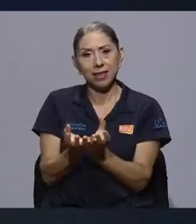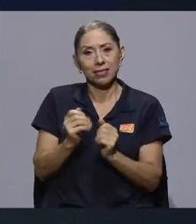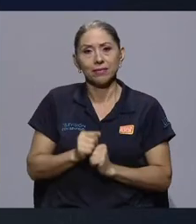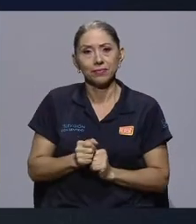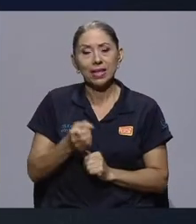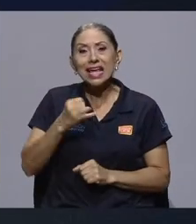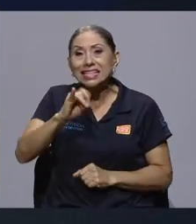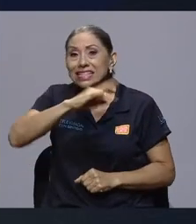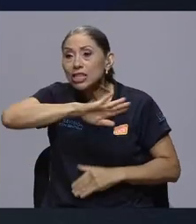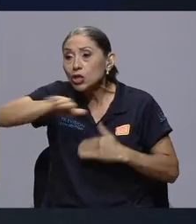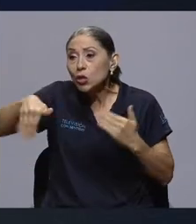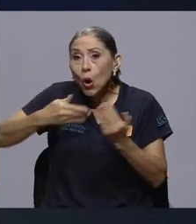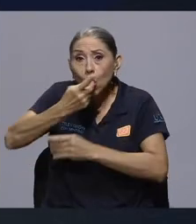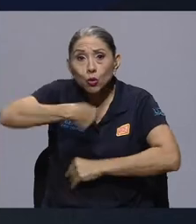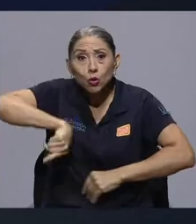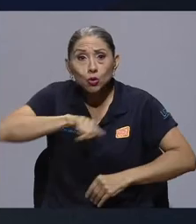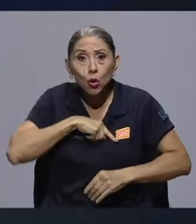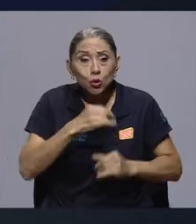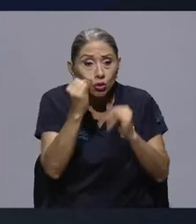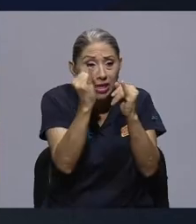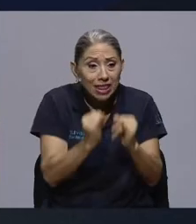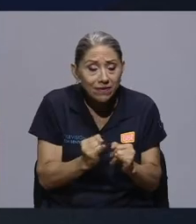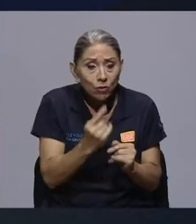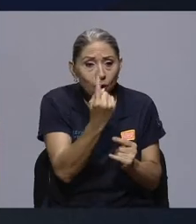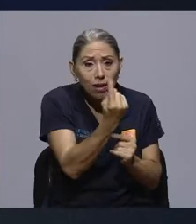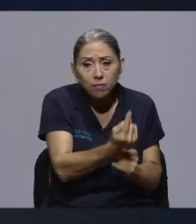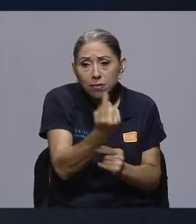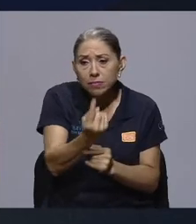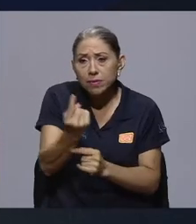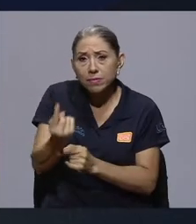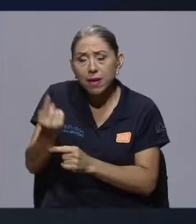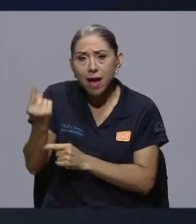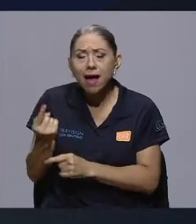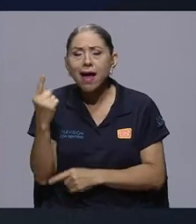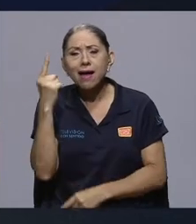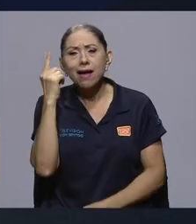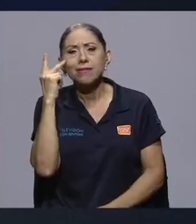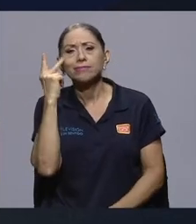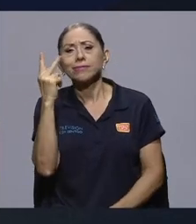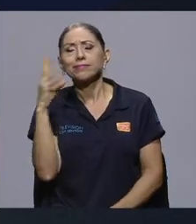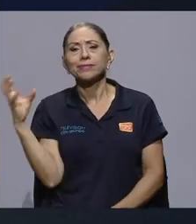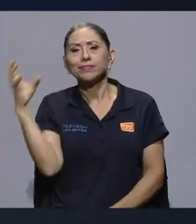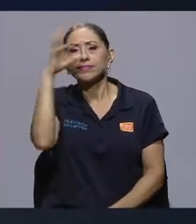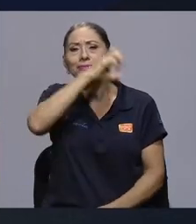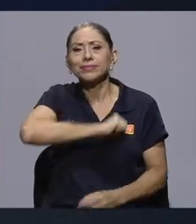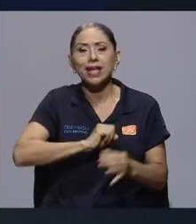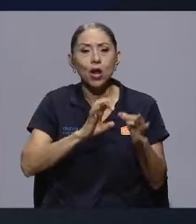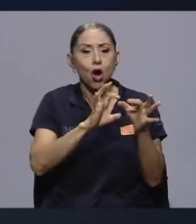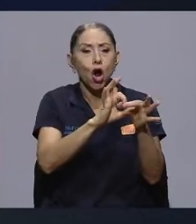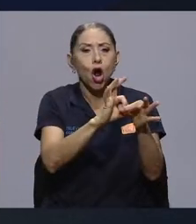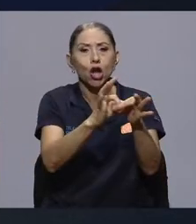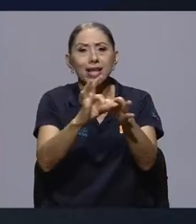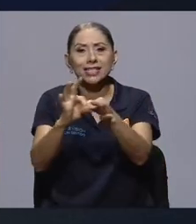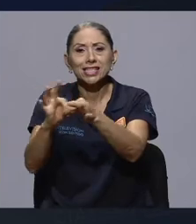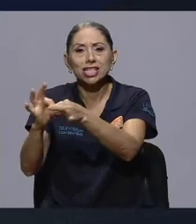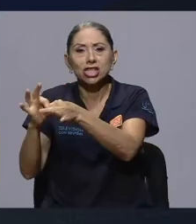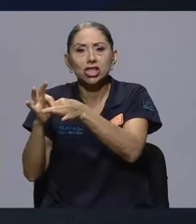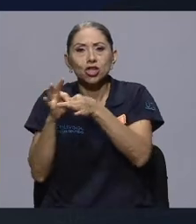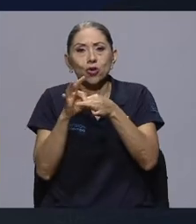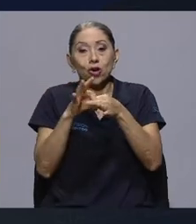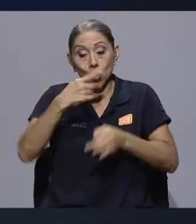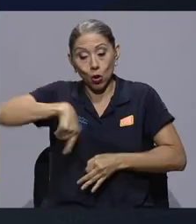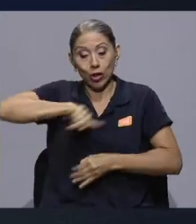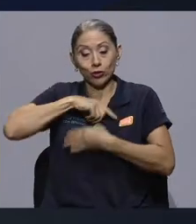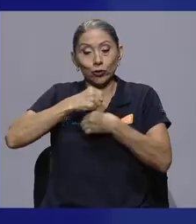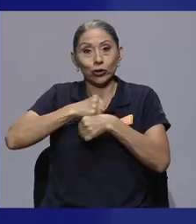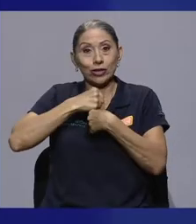individualmente tomáramos conciencia de esa conexión y que la interrelación que existe entre nuestras acciones y nuestros